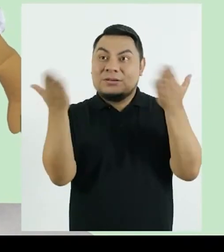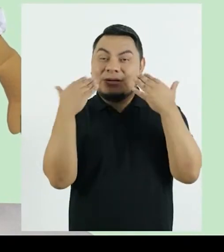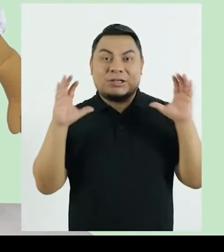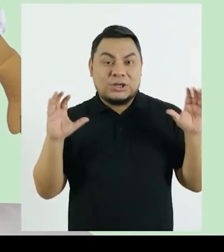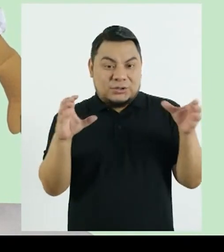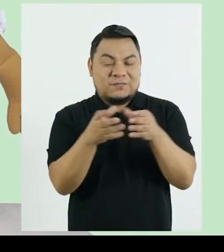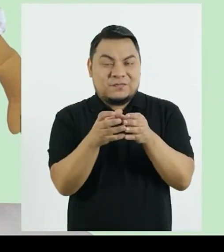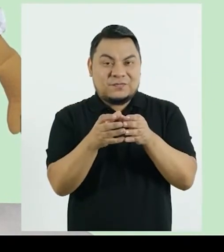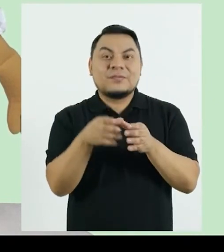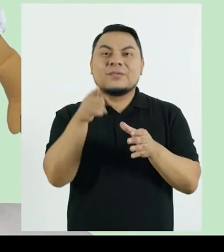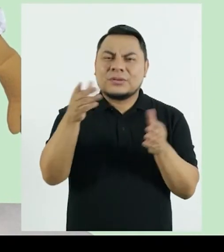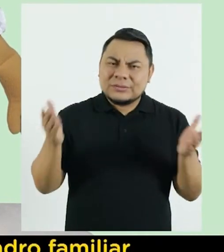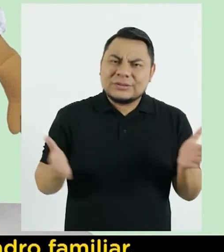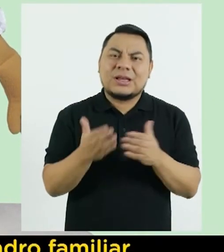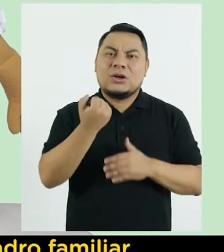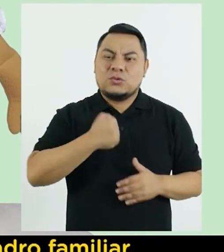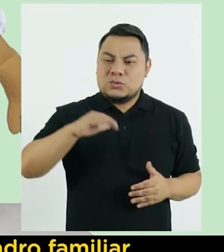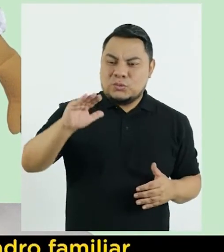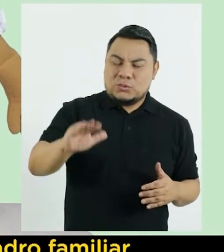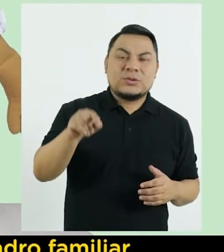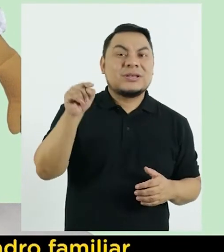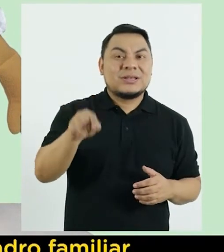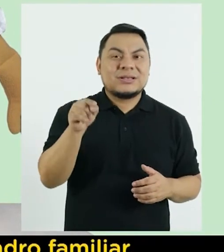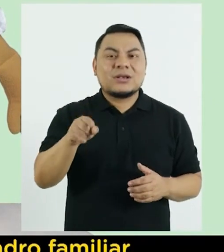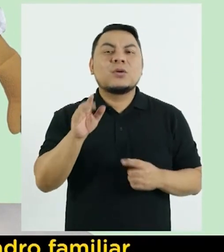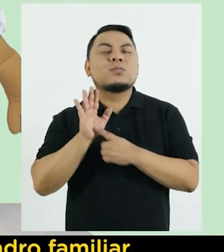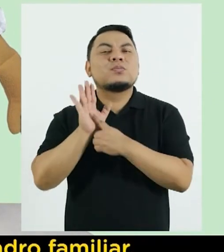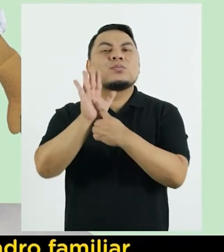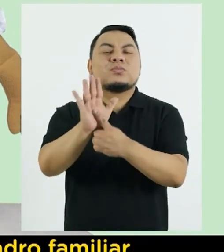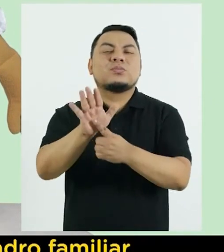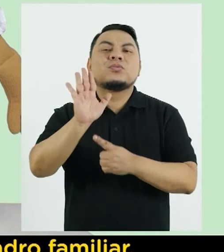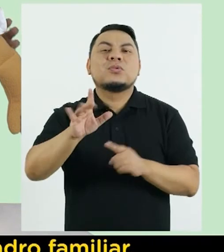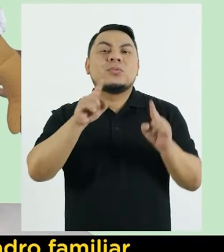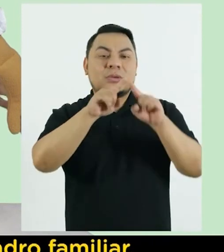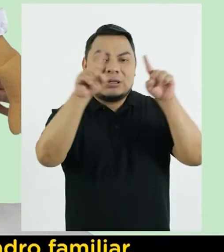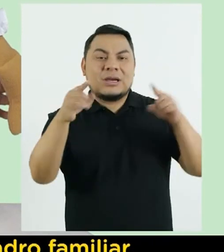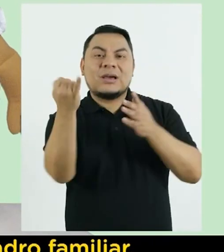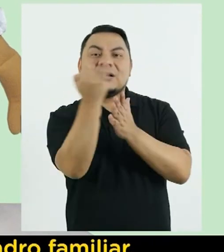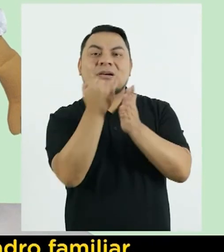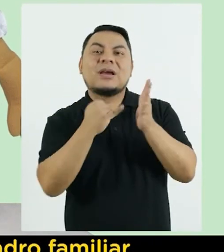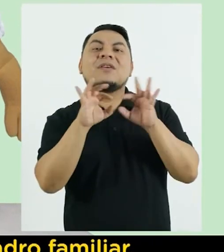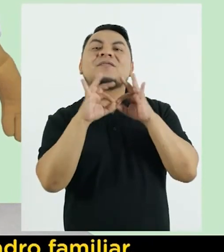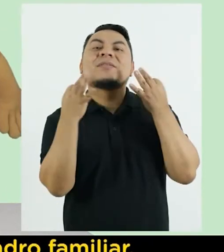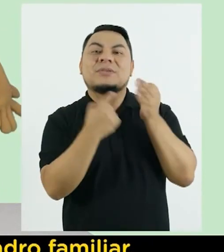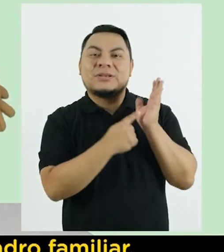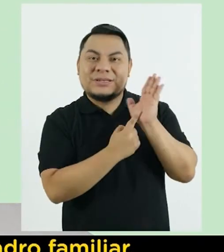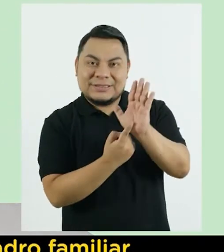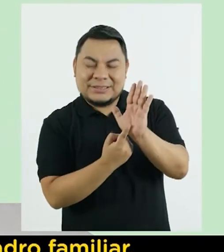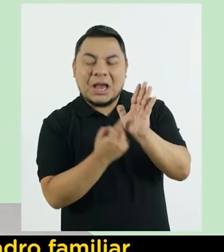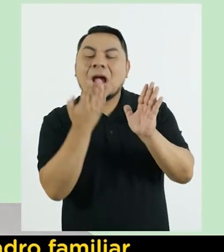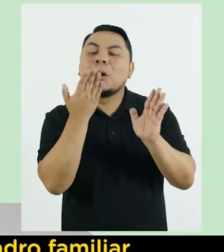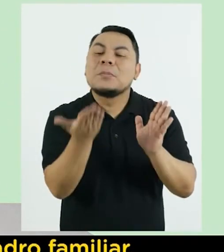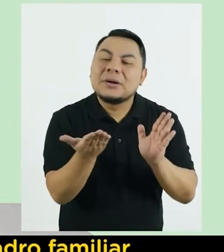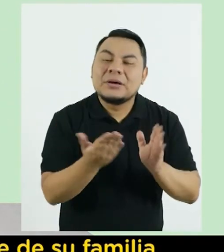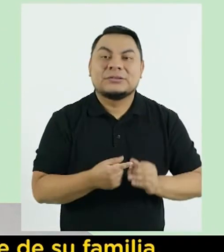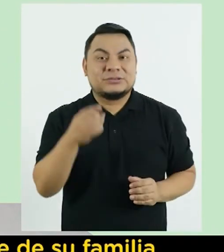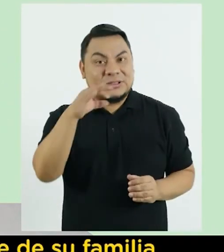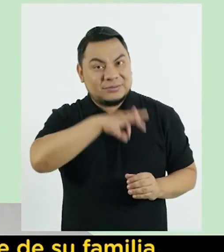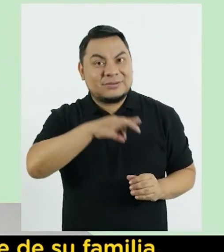Reúnan a la familia Y animen a la niña o al niño a mostrar su cuadro familiar